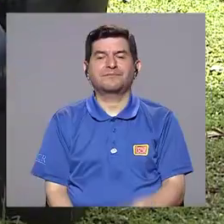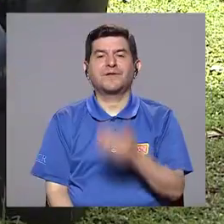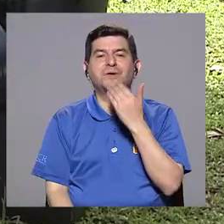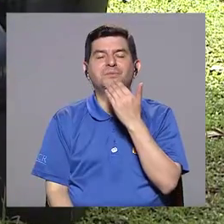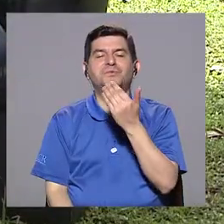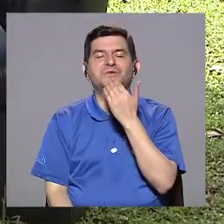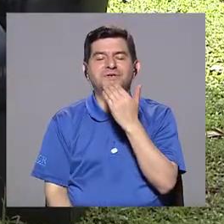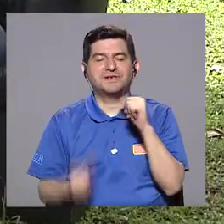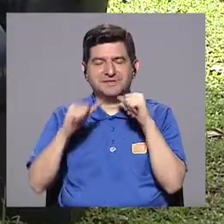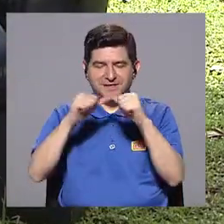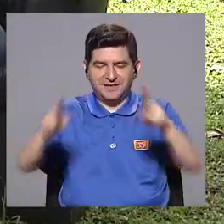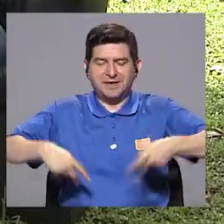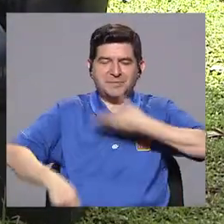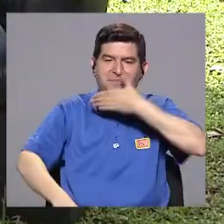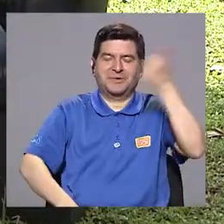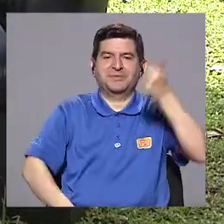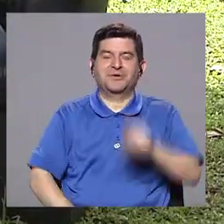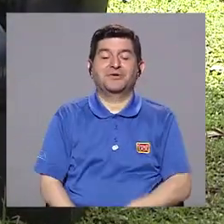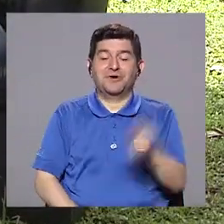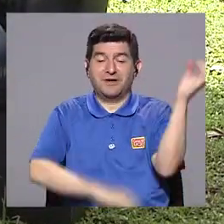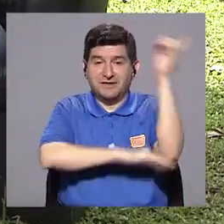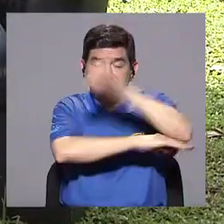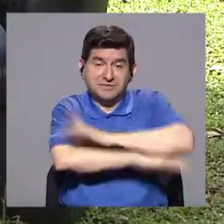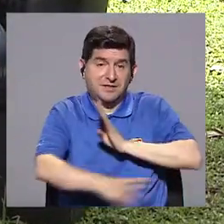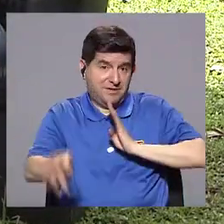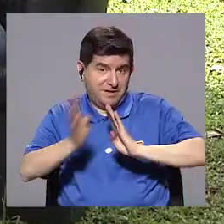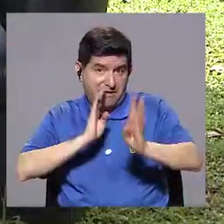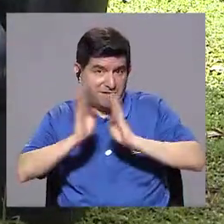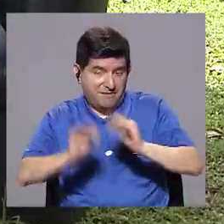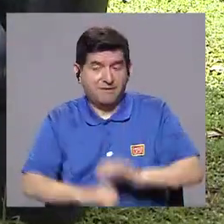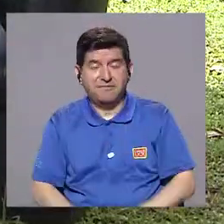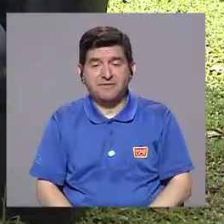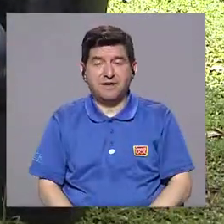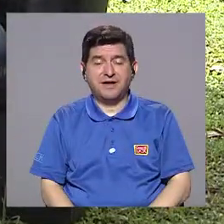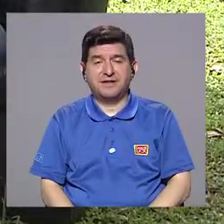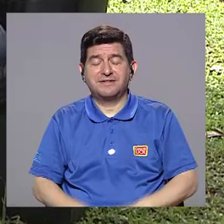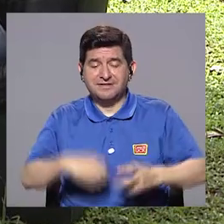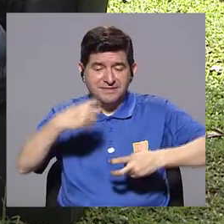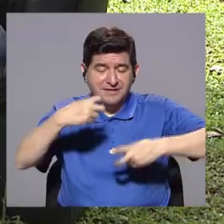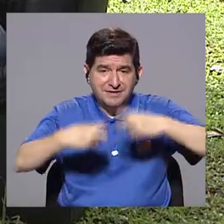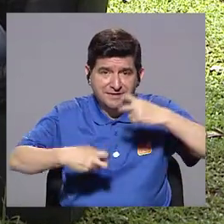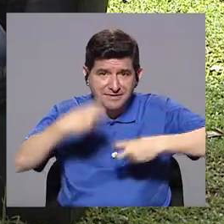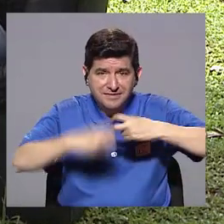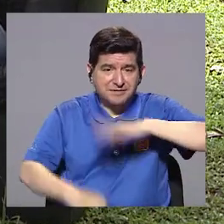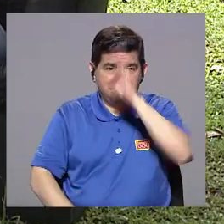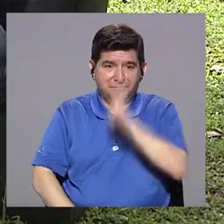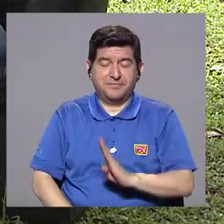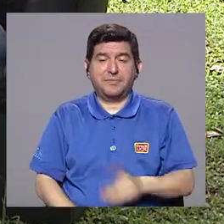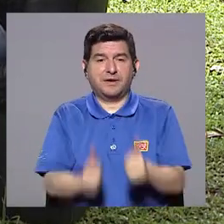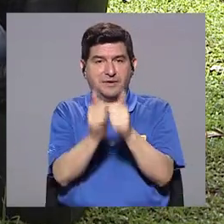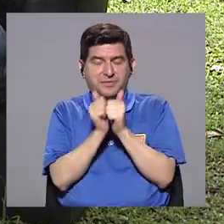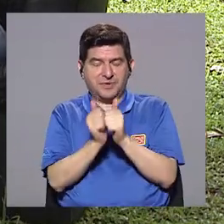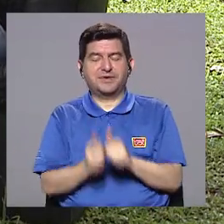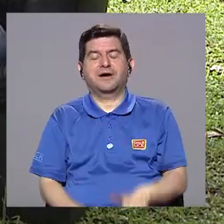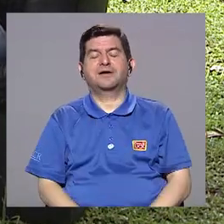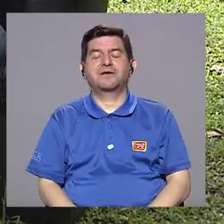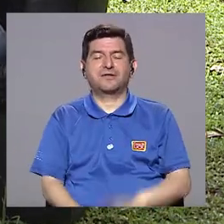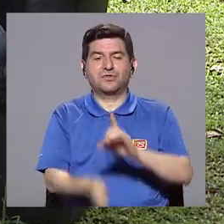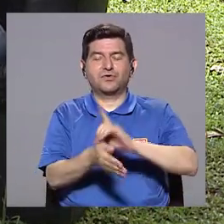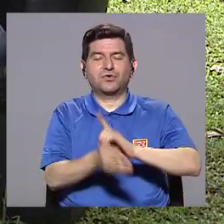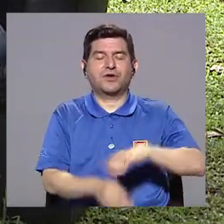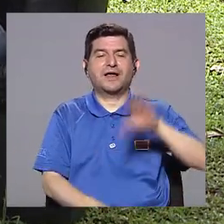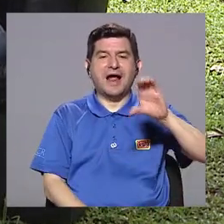Gracias por continuar en Vivir Mejor. El día de hoy conversando acerca del trastorno bipolar. Para ello nos acompaña el doctor